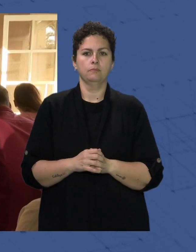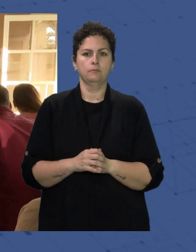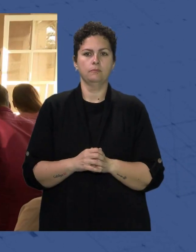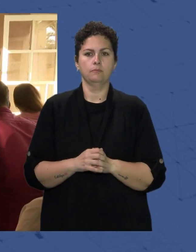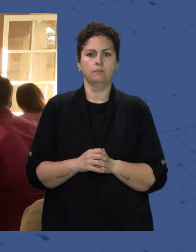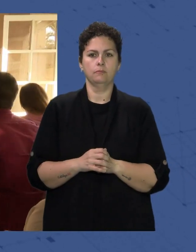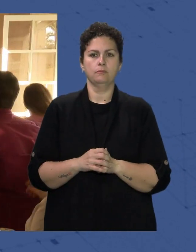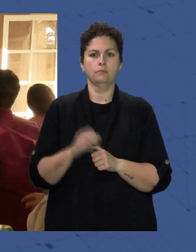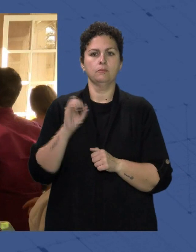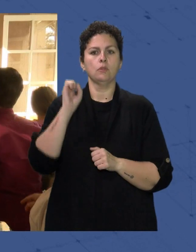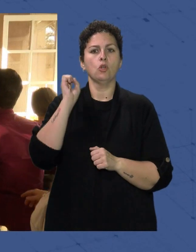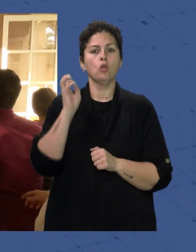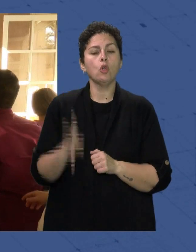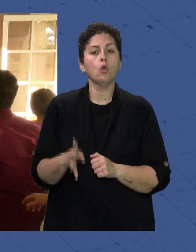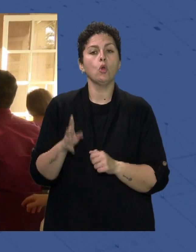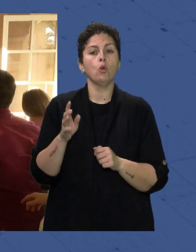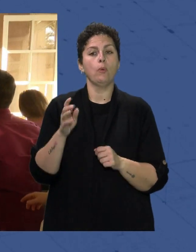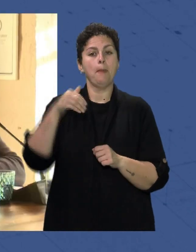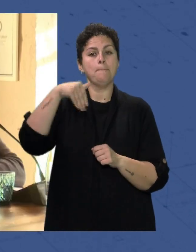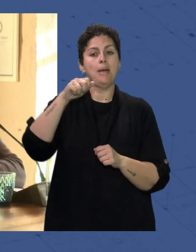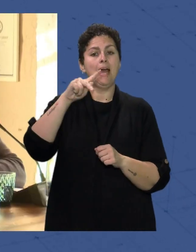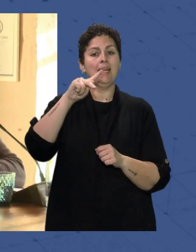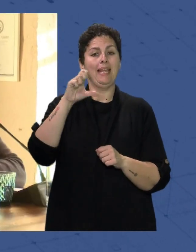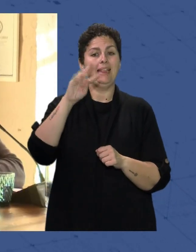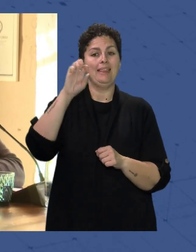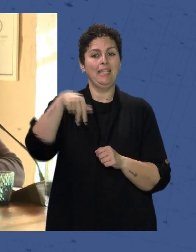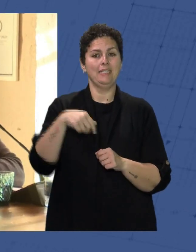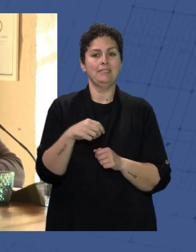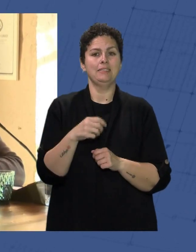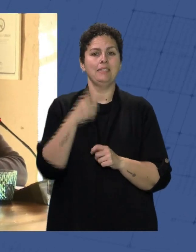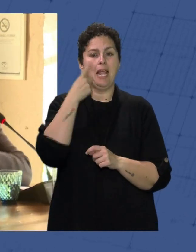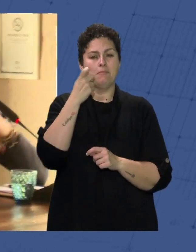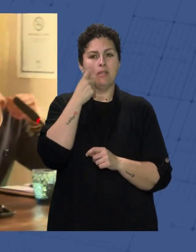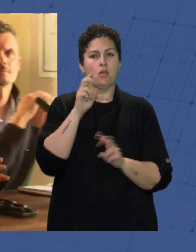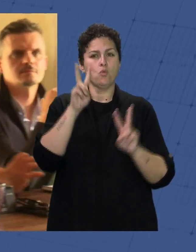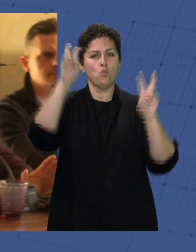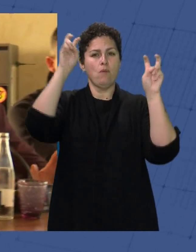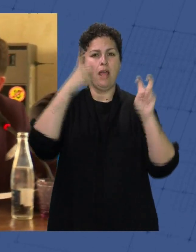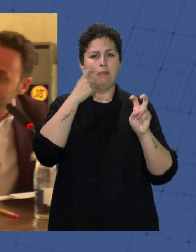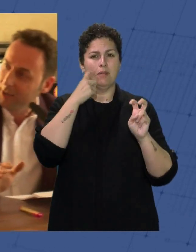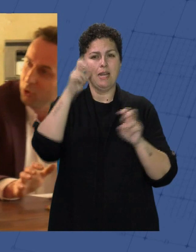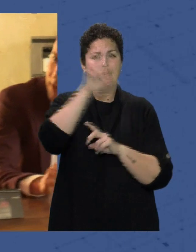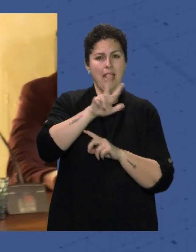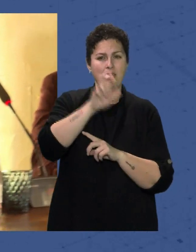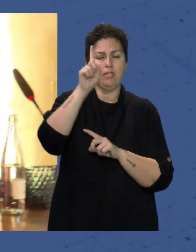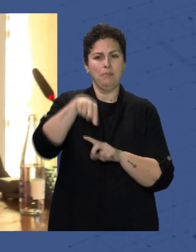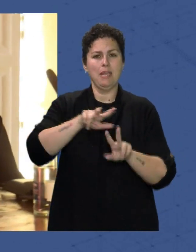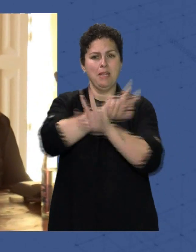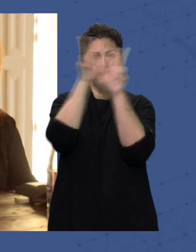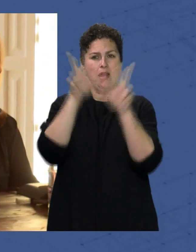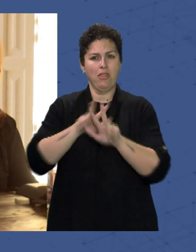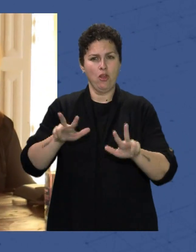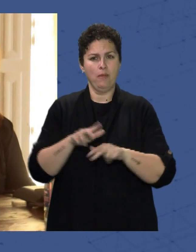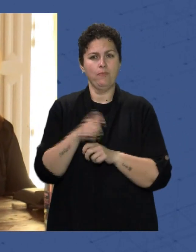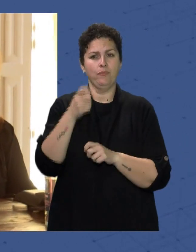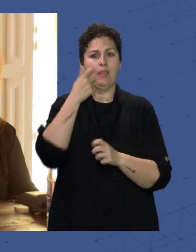El Club de Marketing De Almería Le ha dado la palabra A tres embajadores De la moda almeriense A nivel nacional E internacional Así la